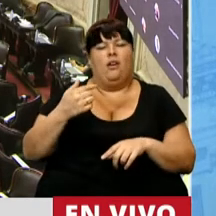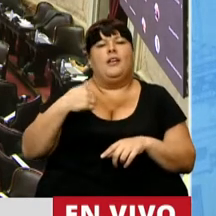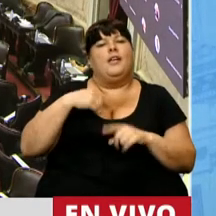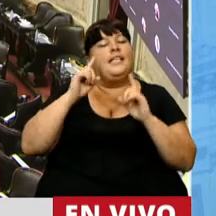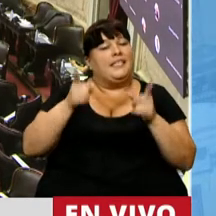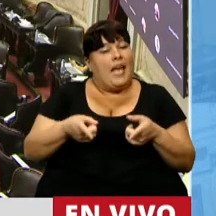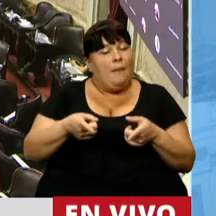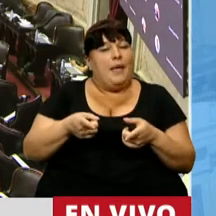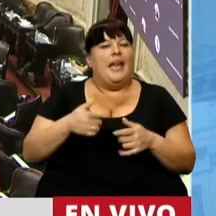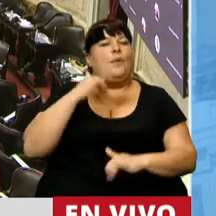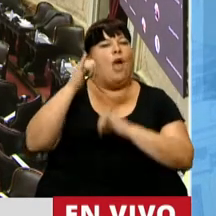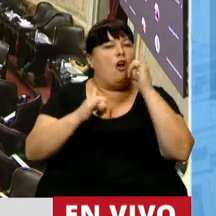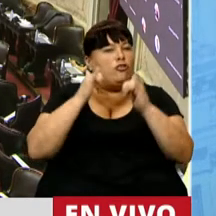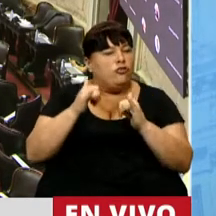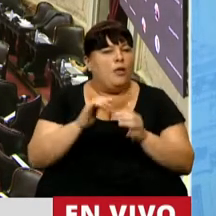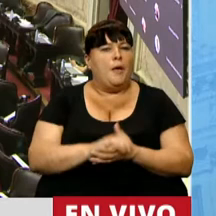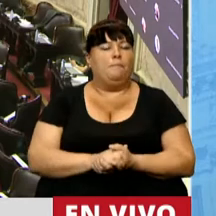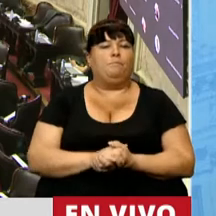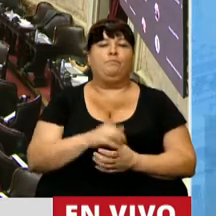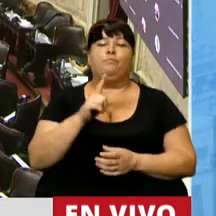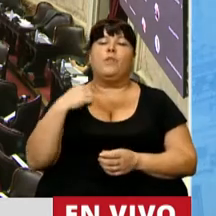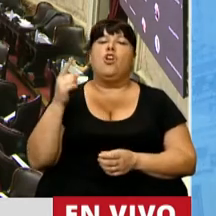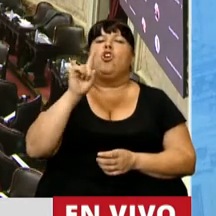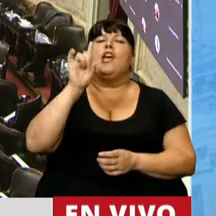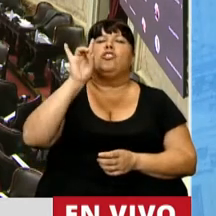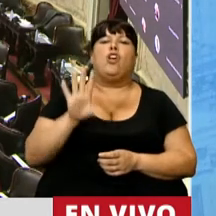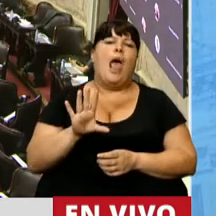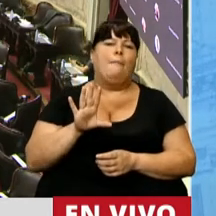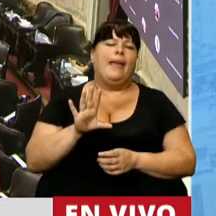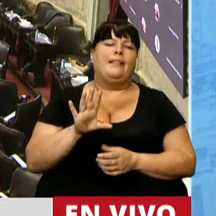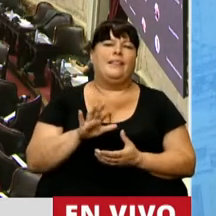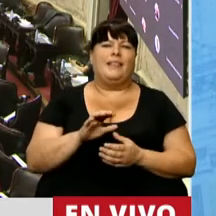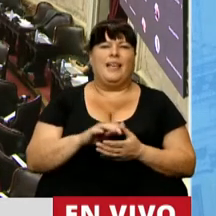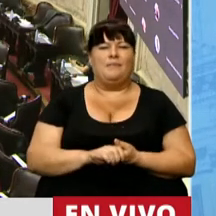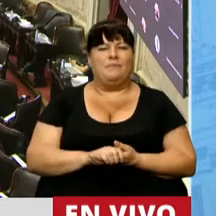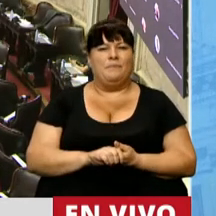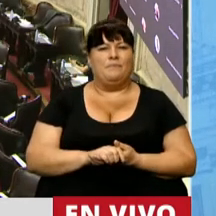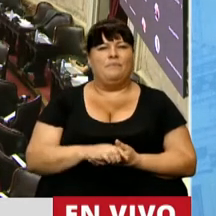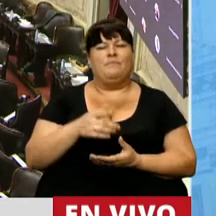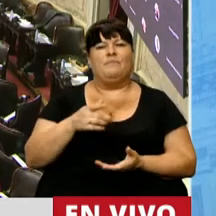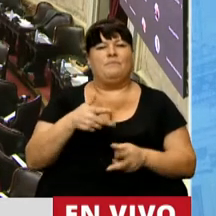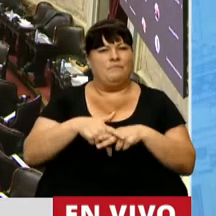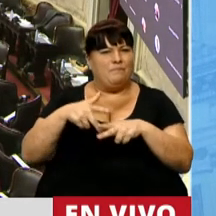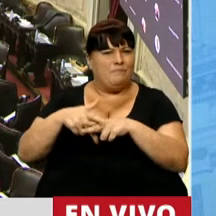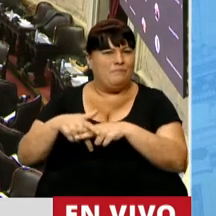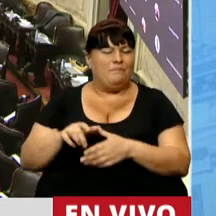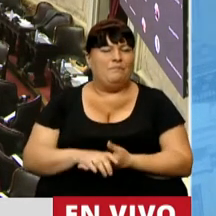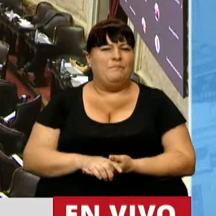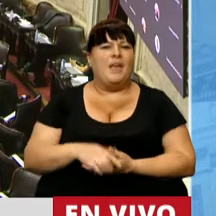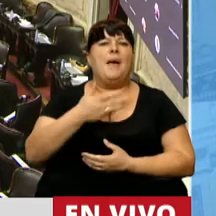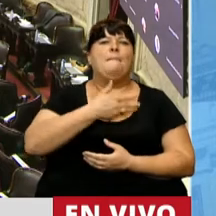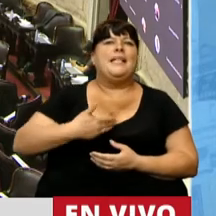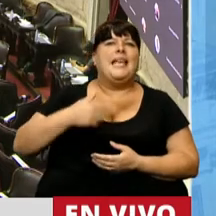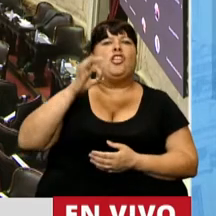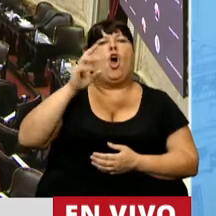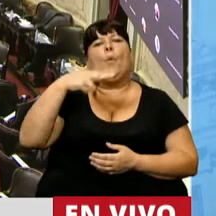dejar de mencionar que no solo tiene que ver con el mando del presidente y del vicepresidenta de la